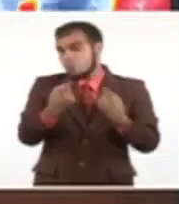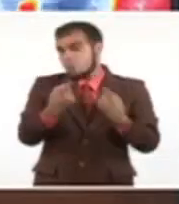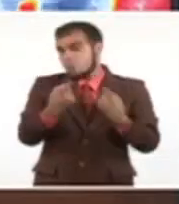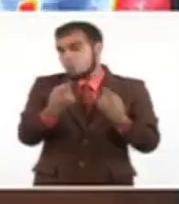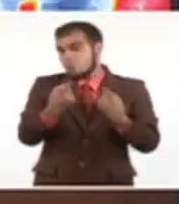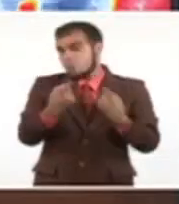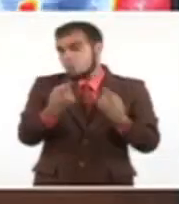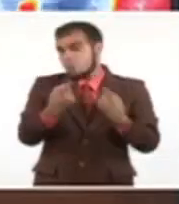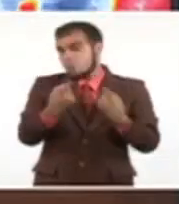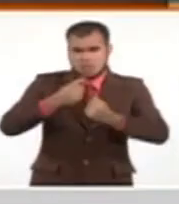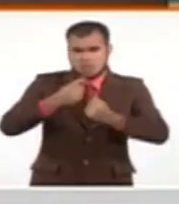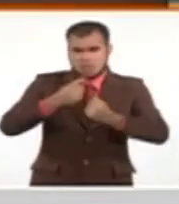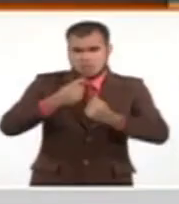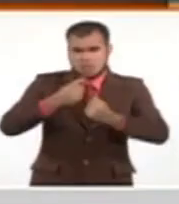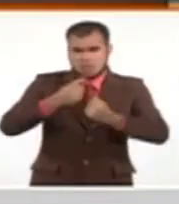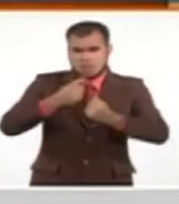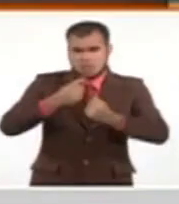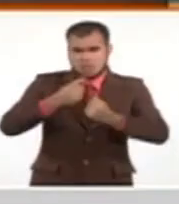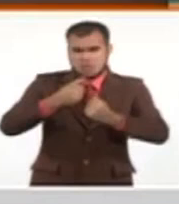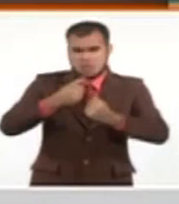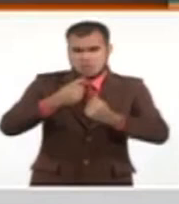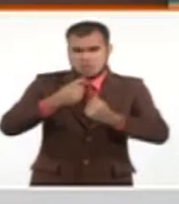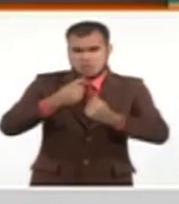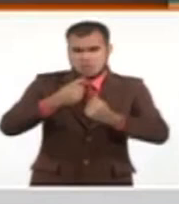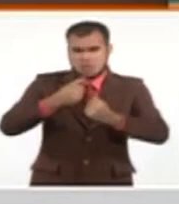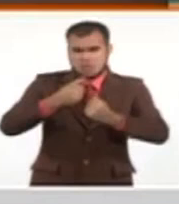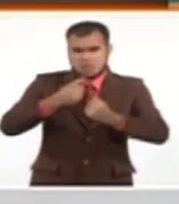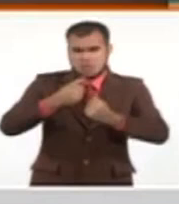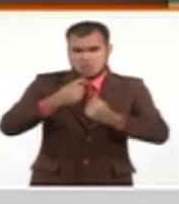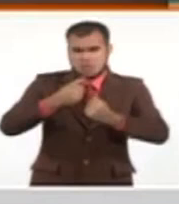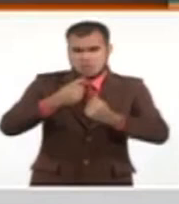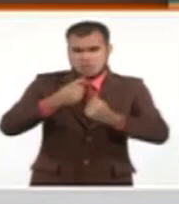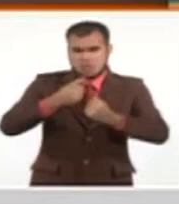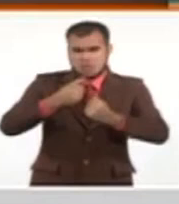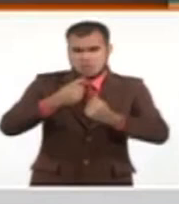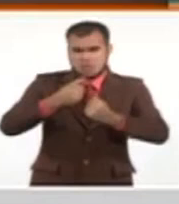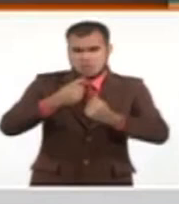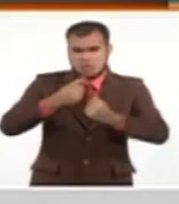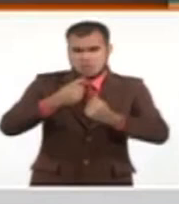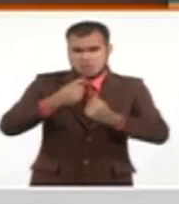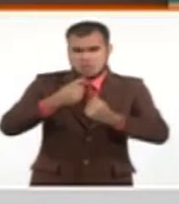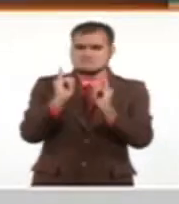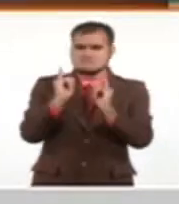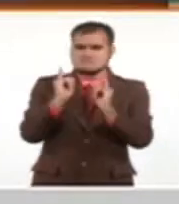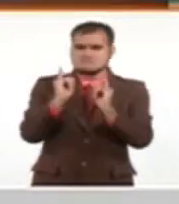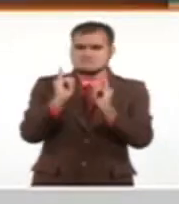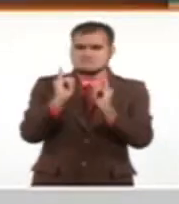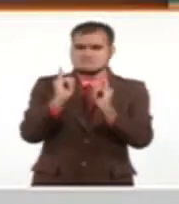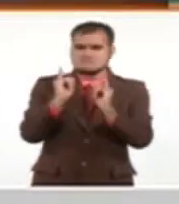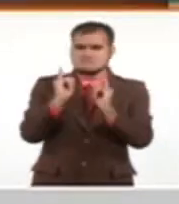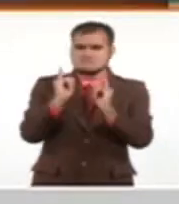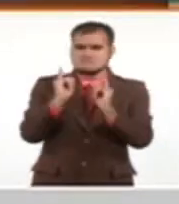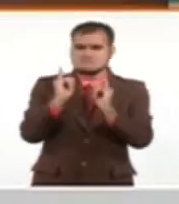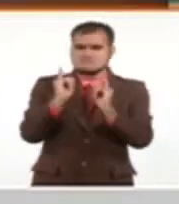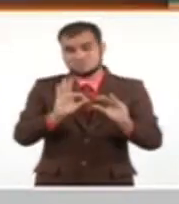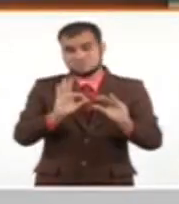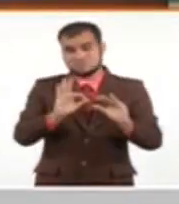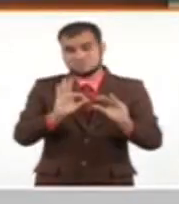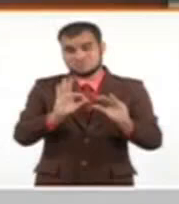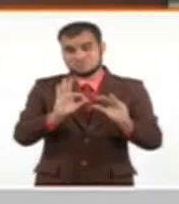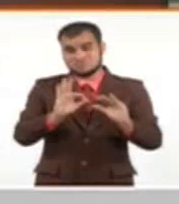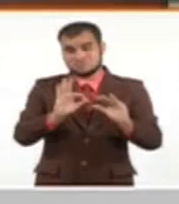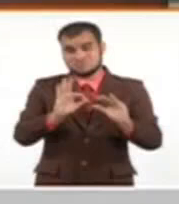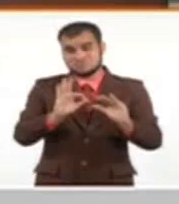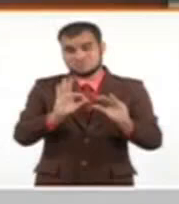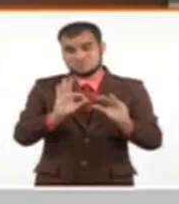aclaración y por supuesto que seguiremos. Su información ya más amplia en el Noticiero Nacional de Televisión dentro de unos